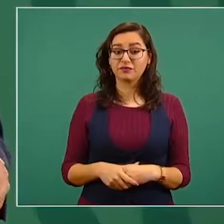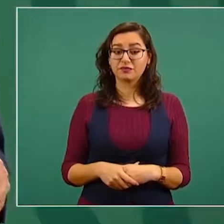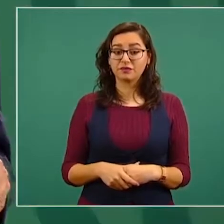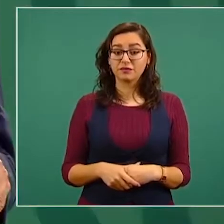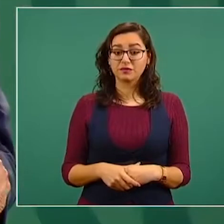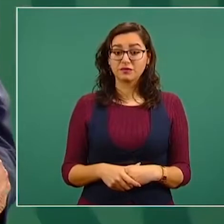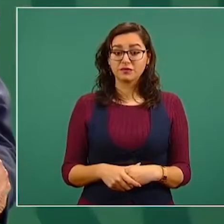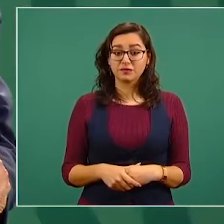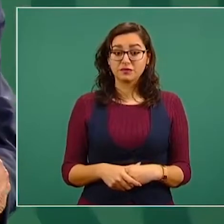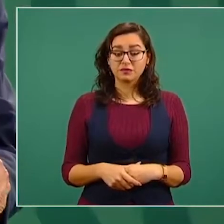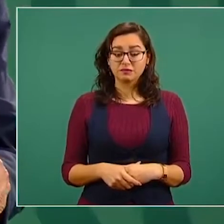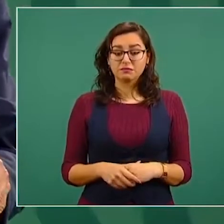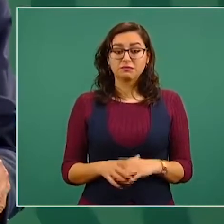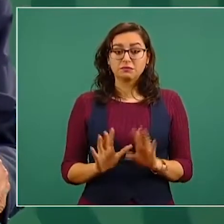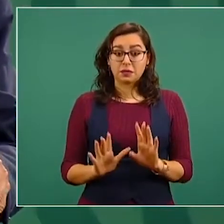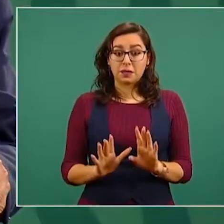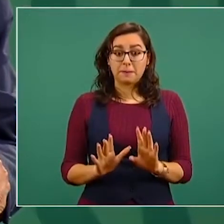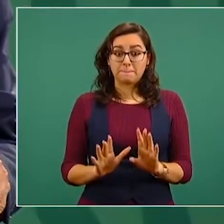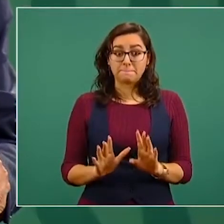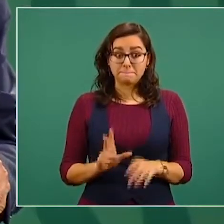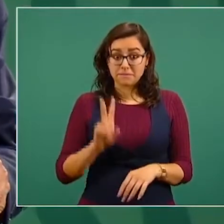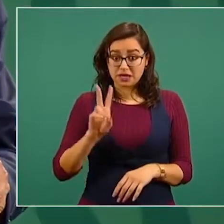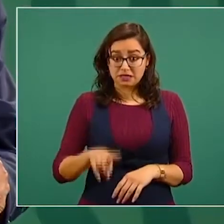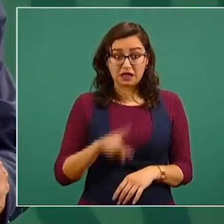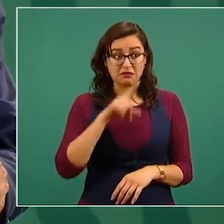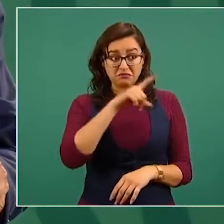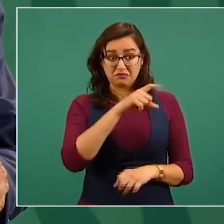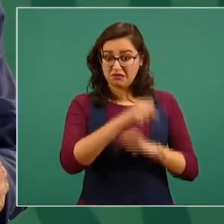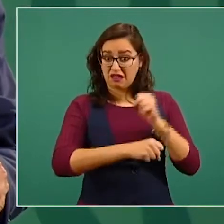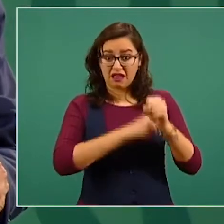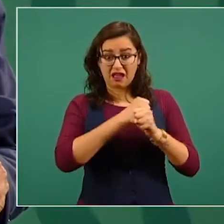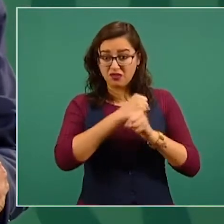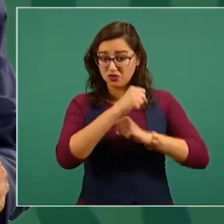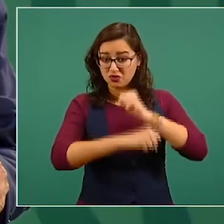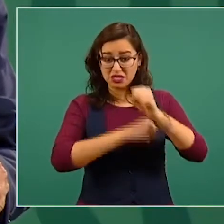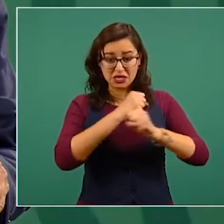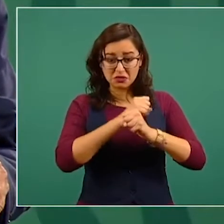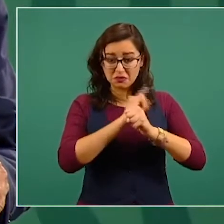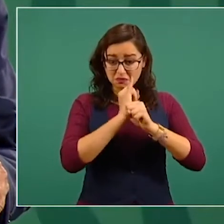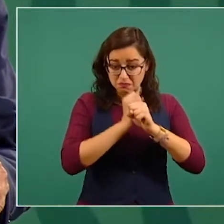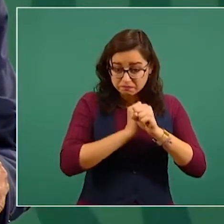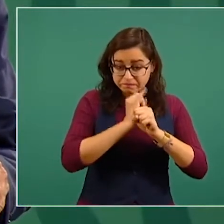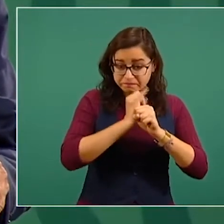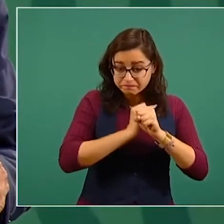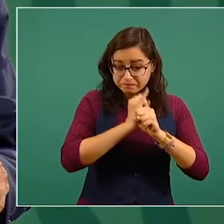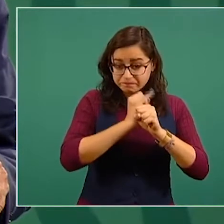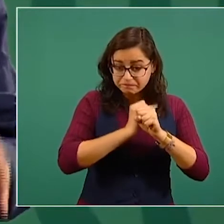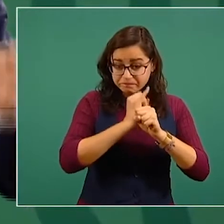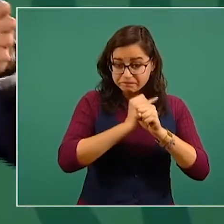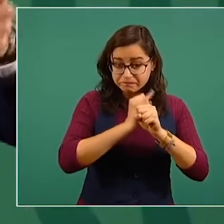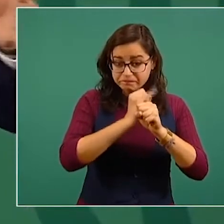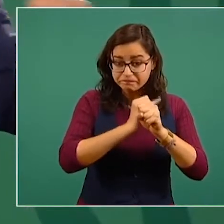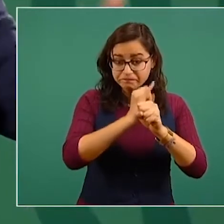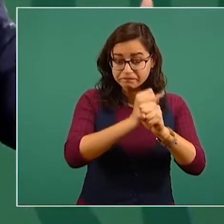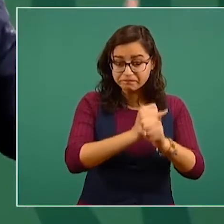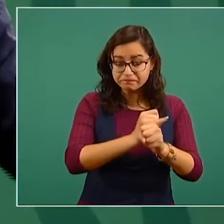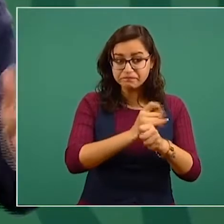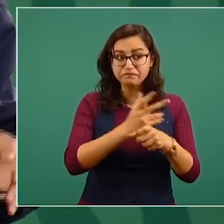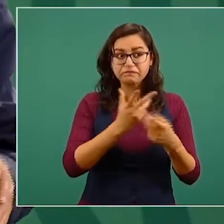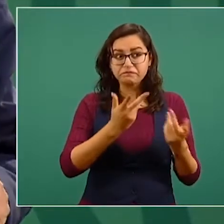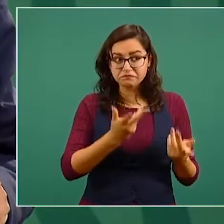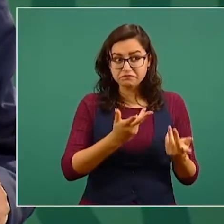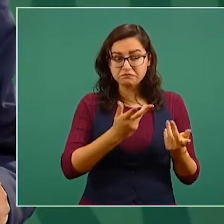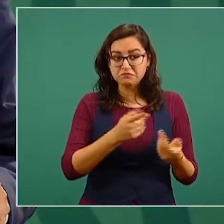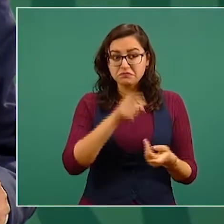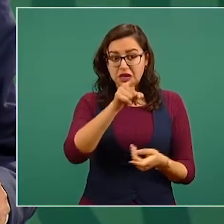El presidente Andrés Manuel López Obrador dijo que su gobierno avala la decisión de la Fiscalía General de la República de exonerar al general Salvador